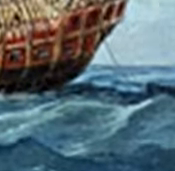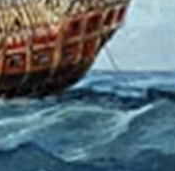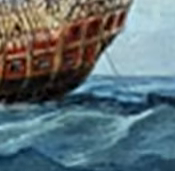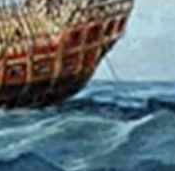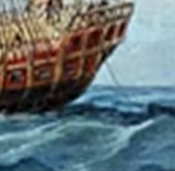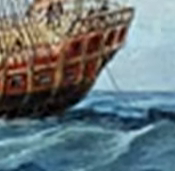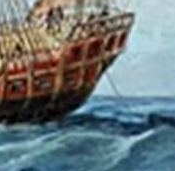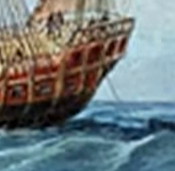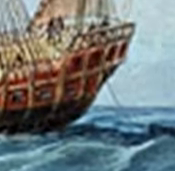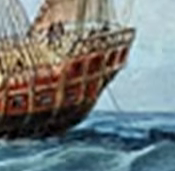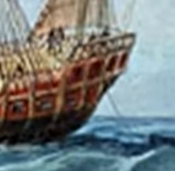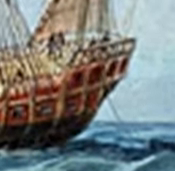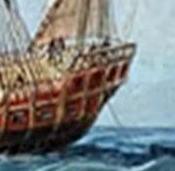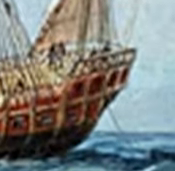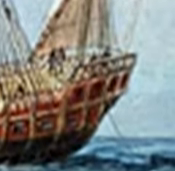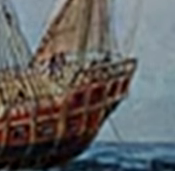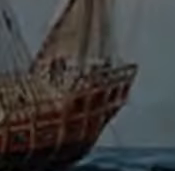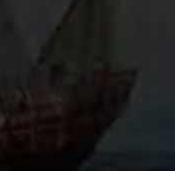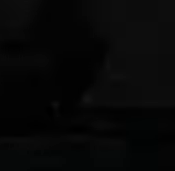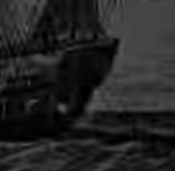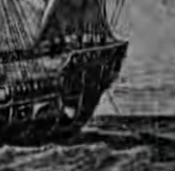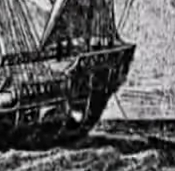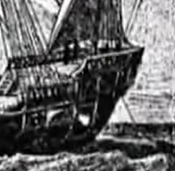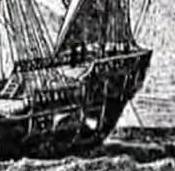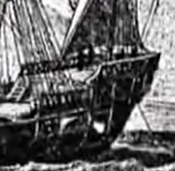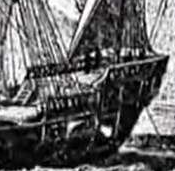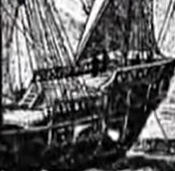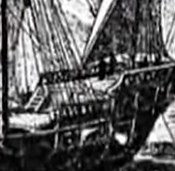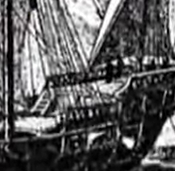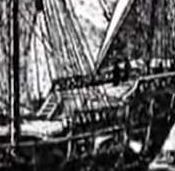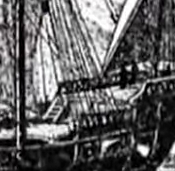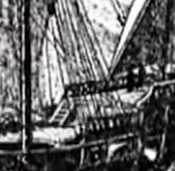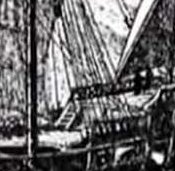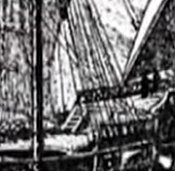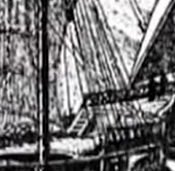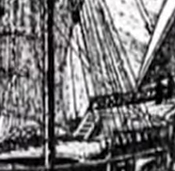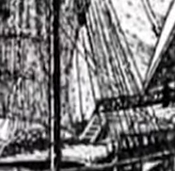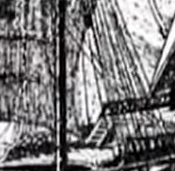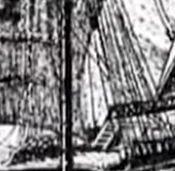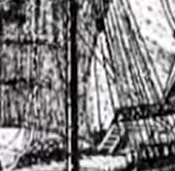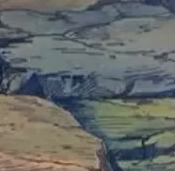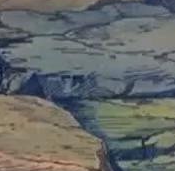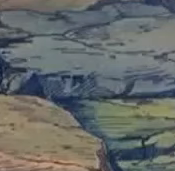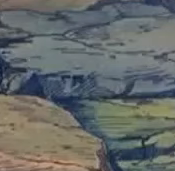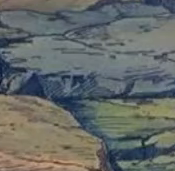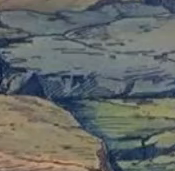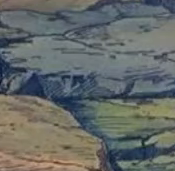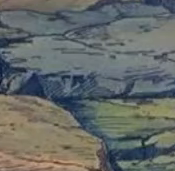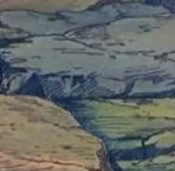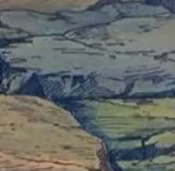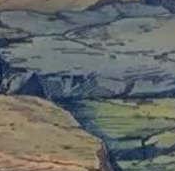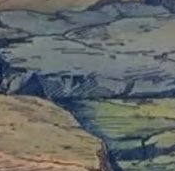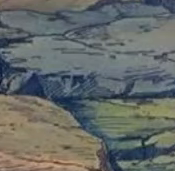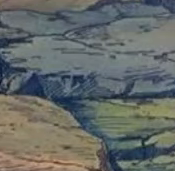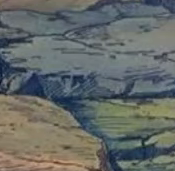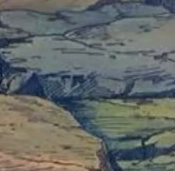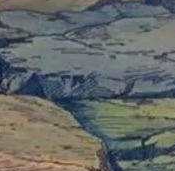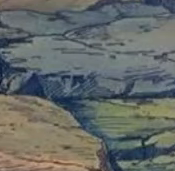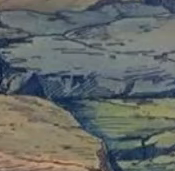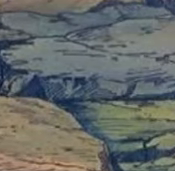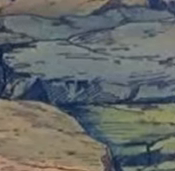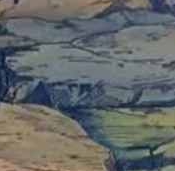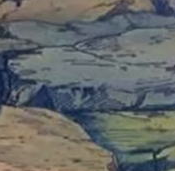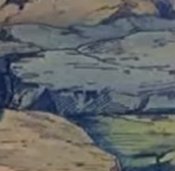establecer una nueva ruta comercial entre Asia y Europa navegando hacia las Indias por el oeste. Acabó llegando a la isla de